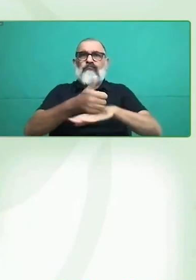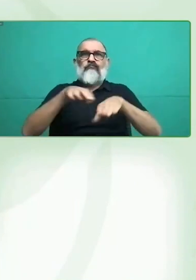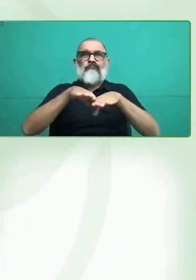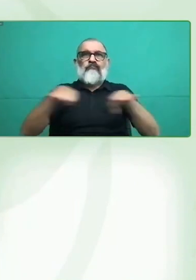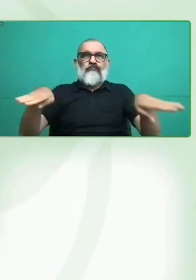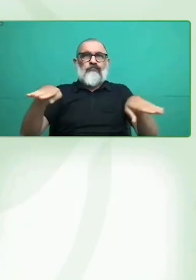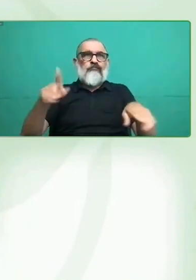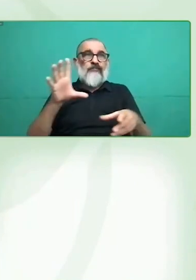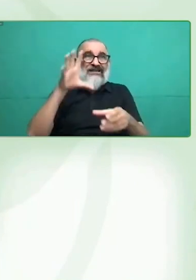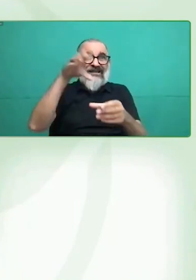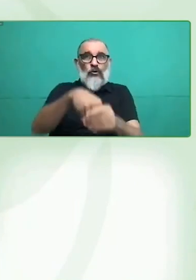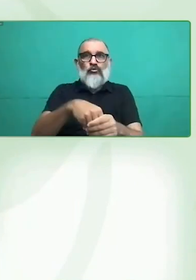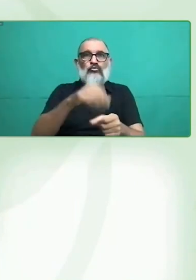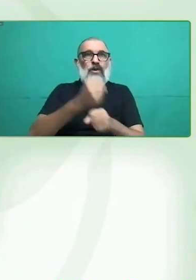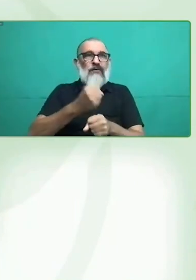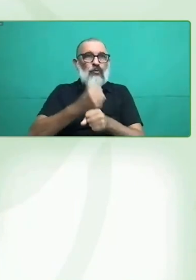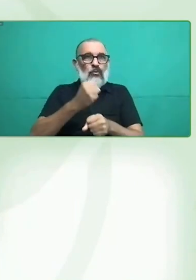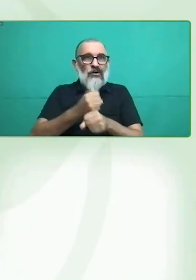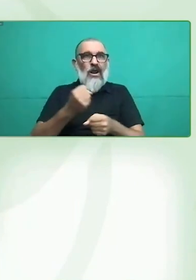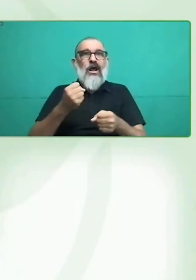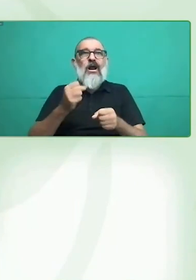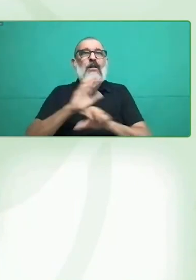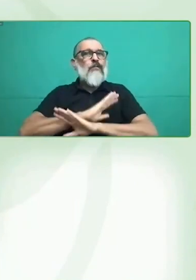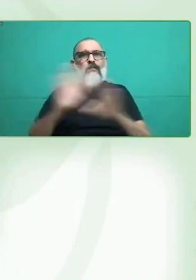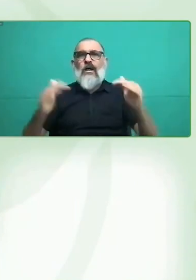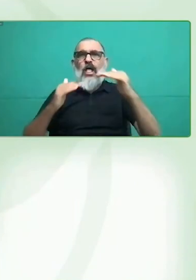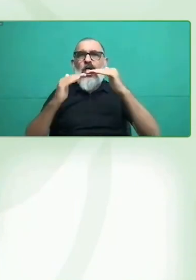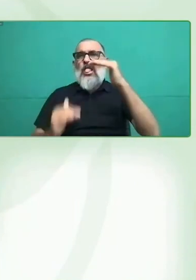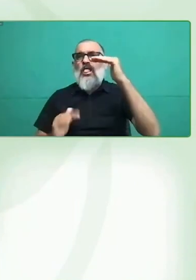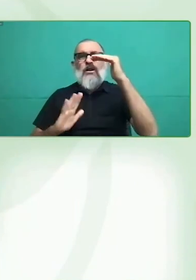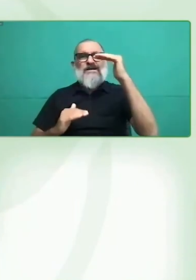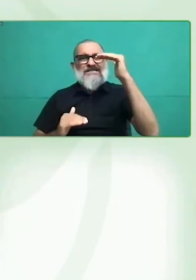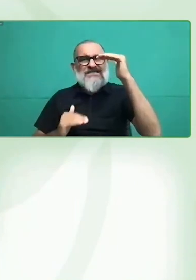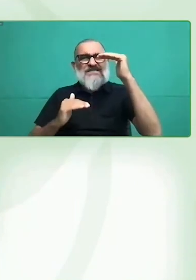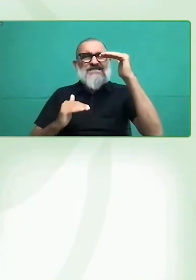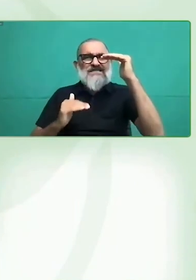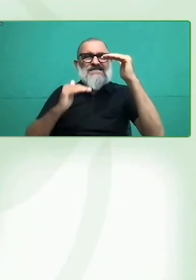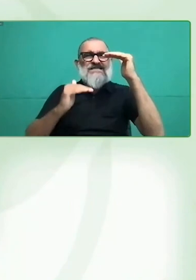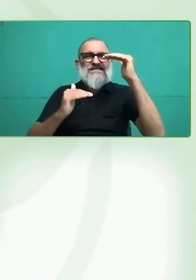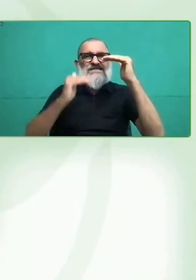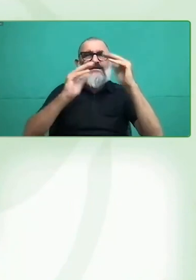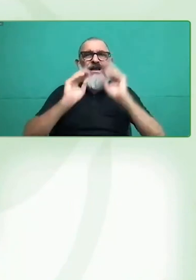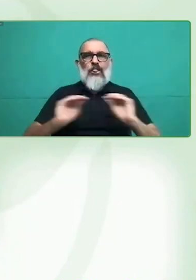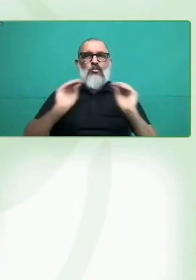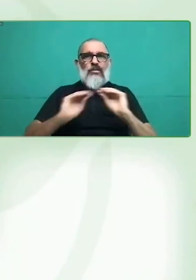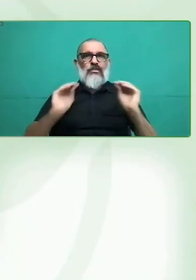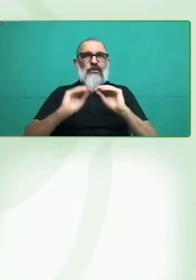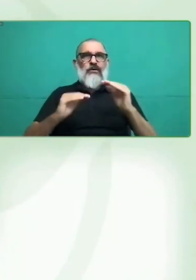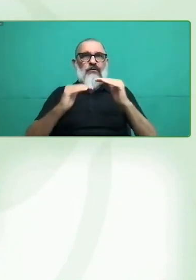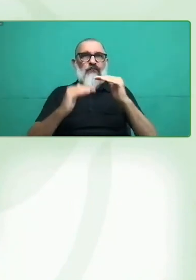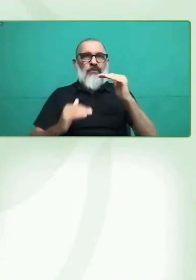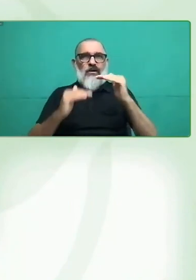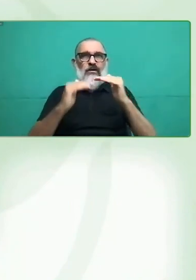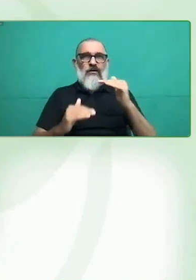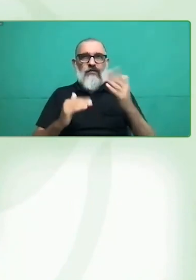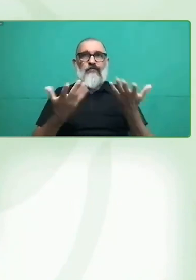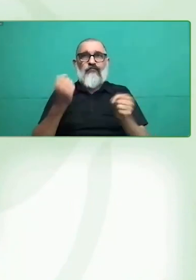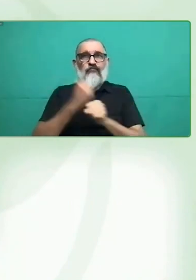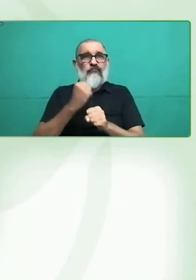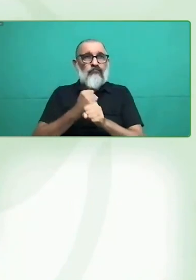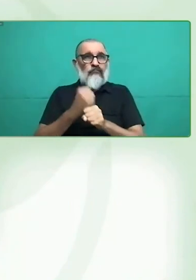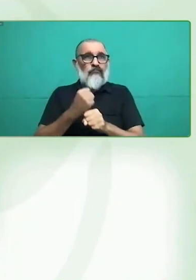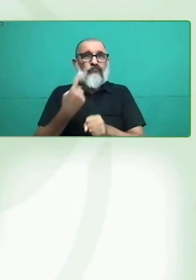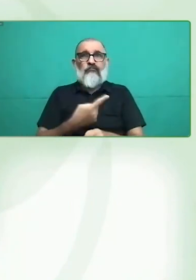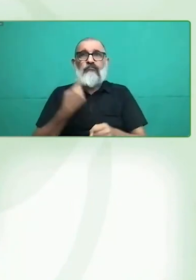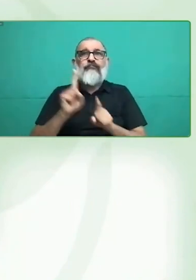oportunidad de conversar sobre otros temas, de ver, bueno, ya que tenemos una gran base de organizaciones que están trabajando